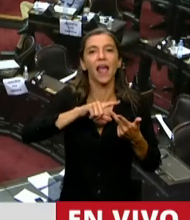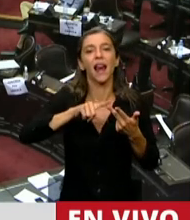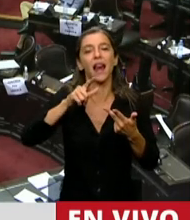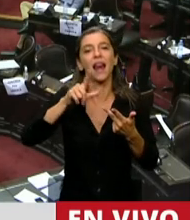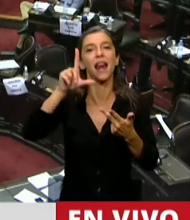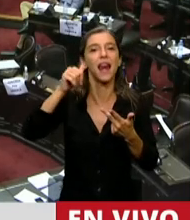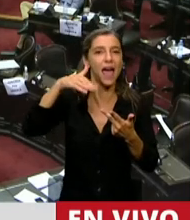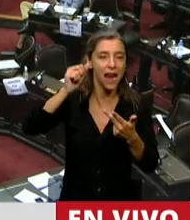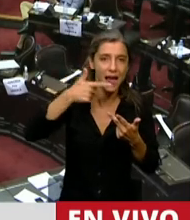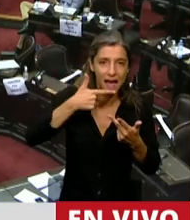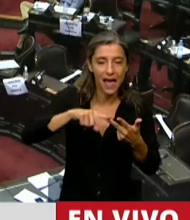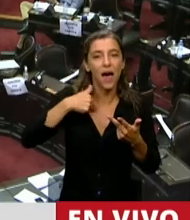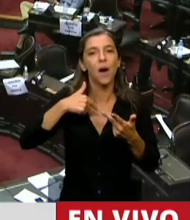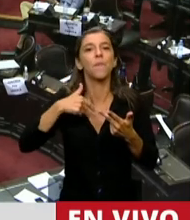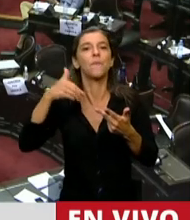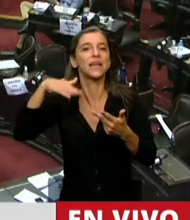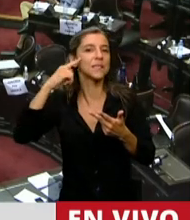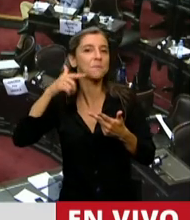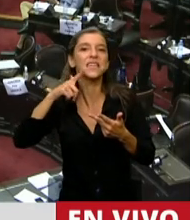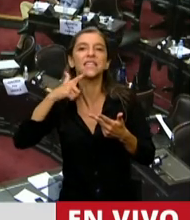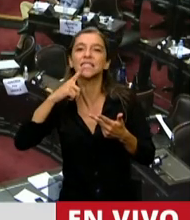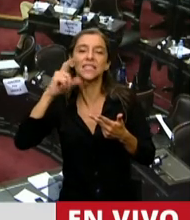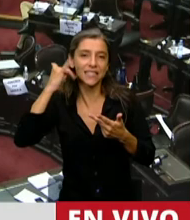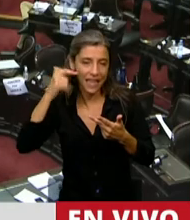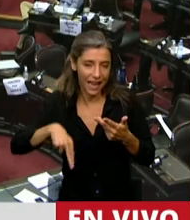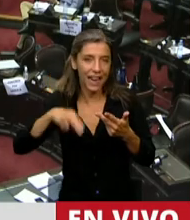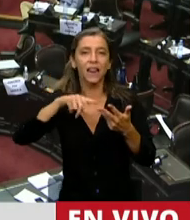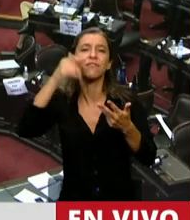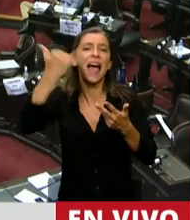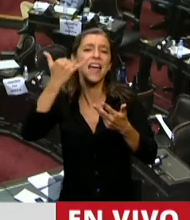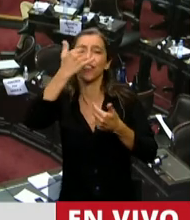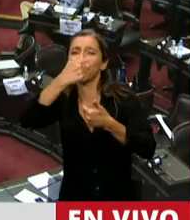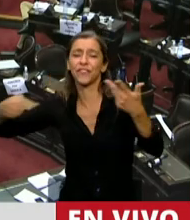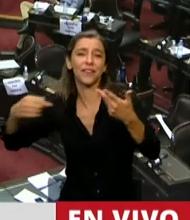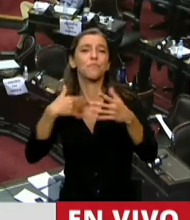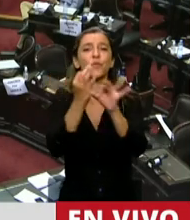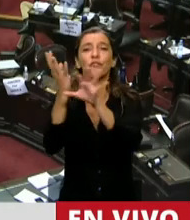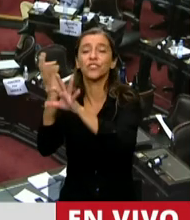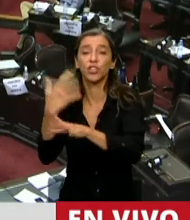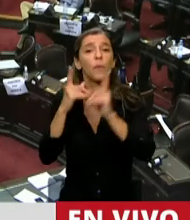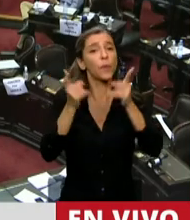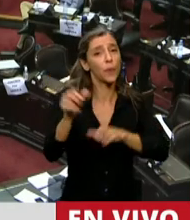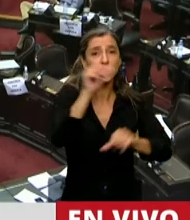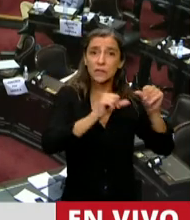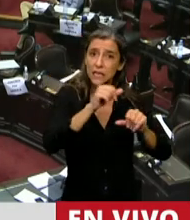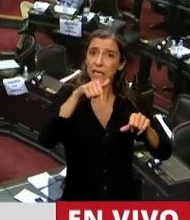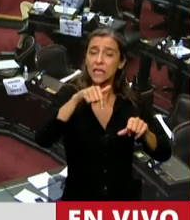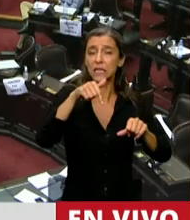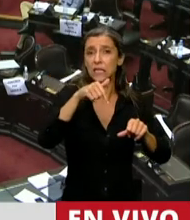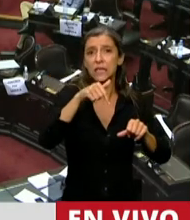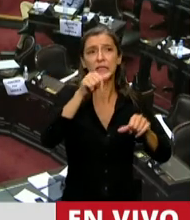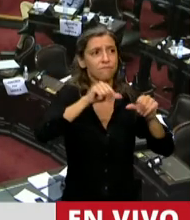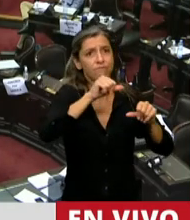Lamas, como José, Leluar y Minstein. Pero también hay innumerables científicos contemporáneos que este Congreso ha